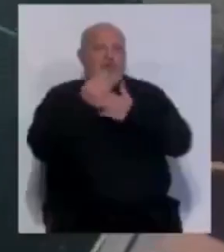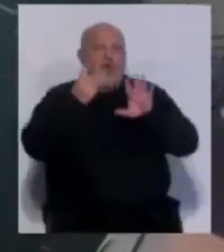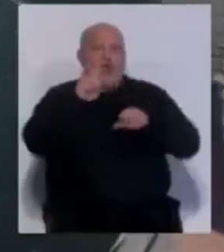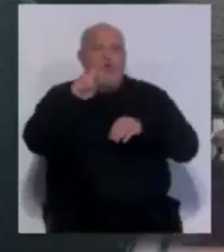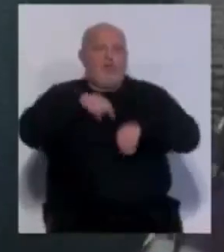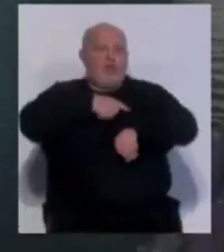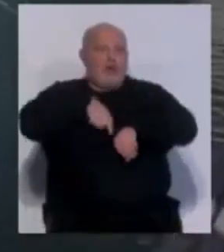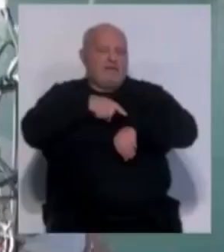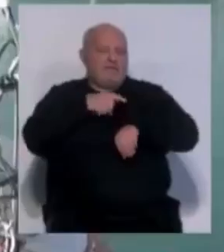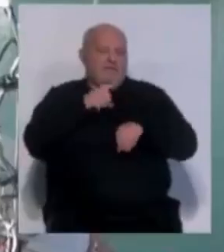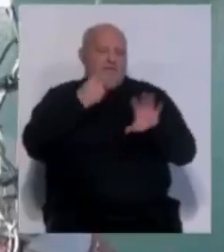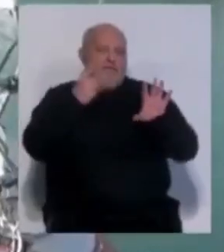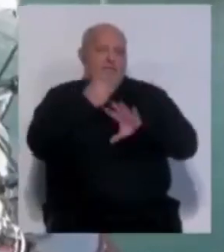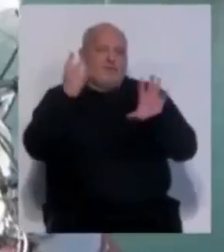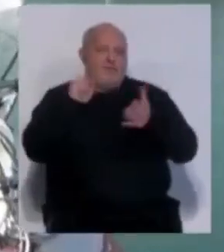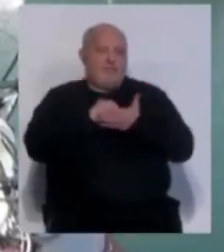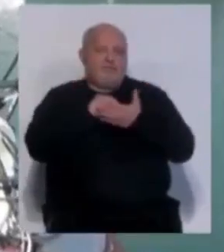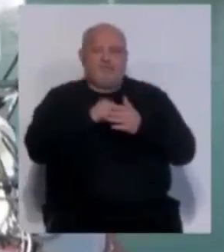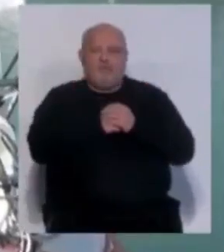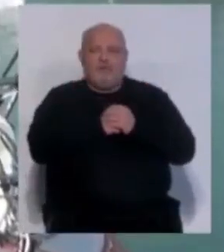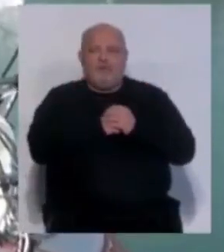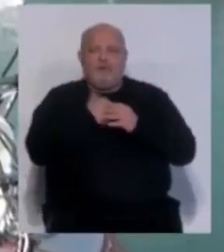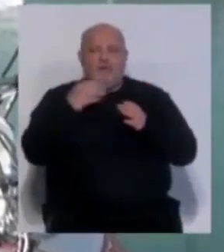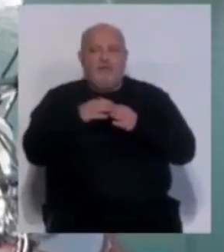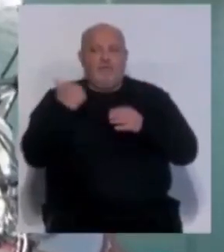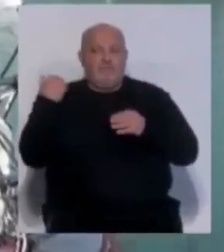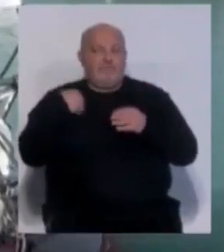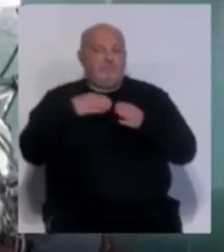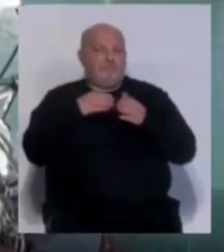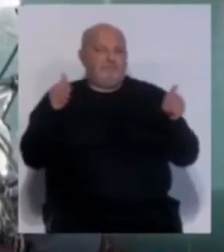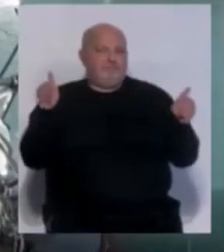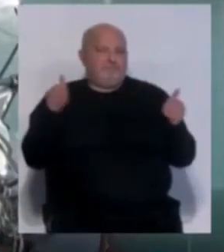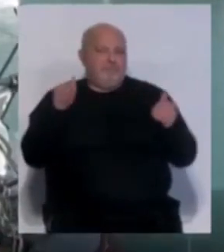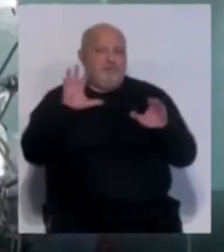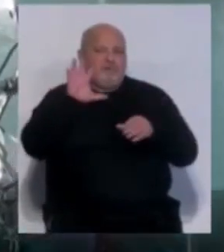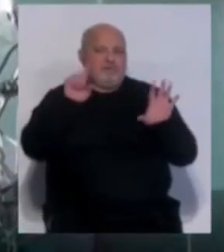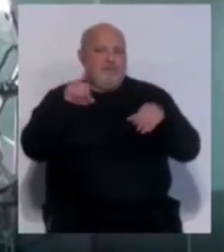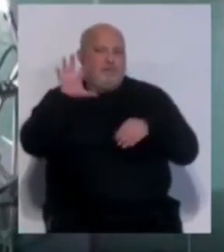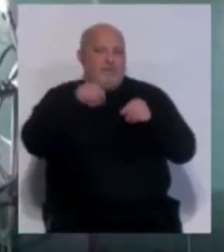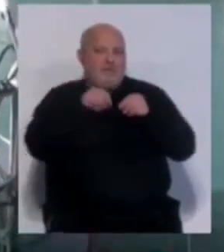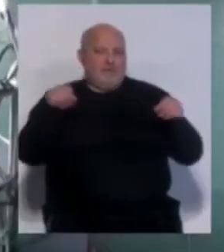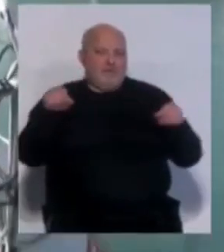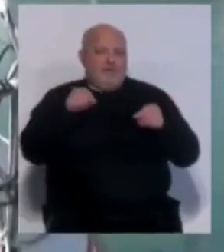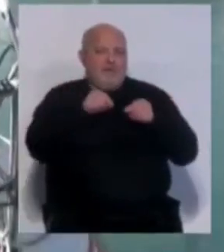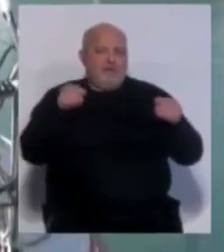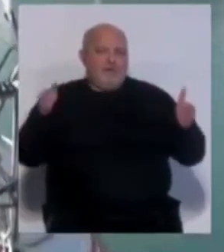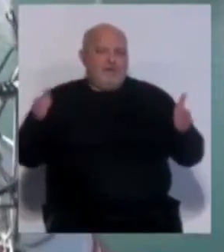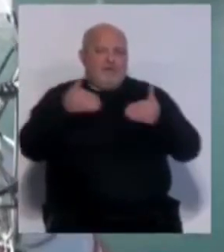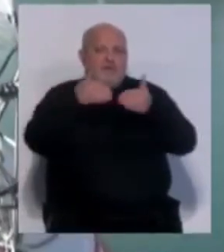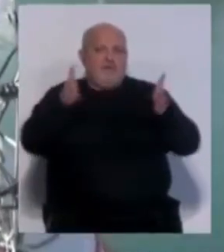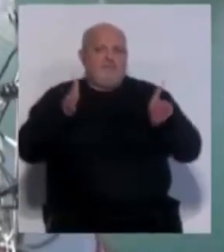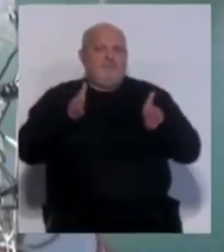horas y 18 minutos. Este es un mini 6.5, es un barco de 6,5 metros por 3 metros de manga